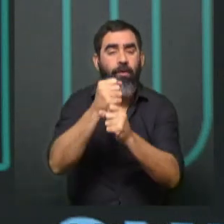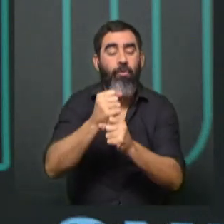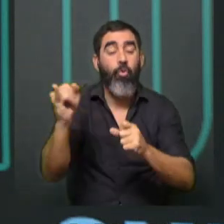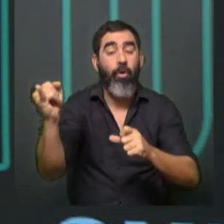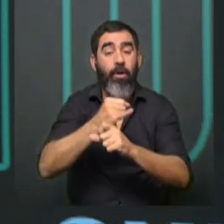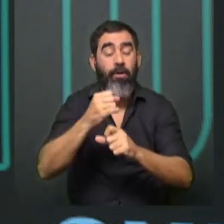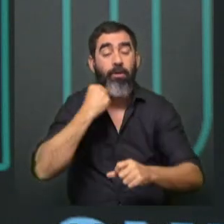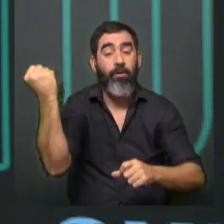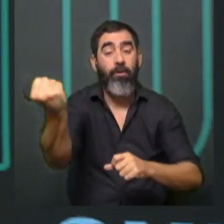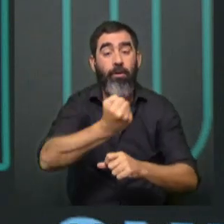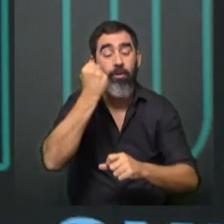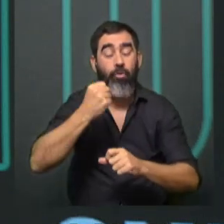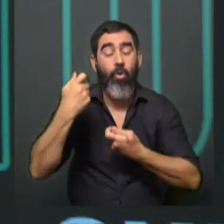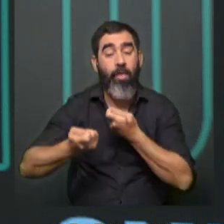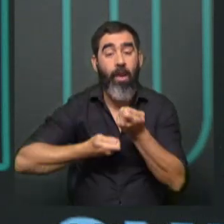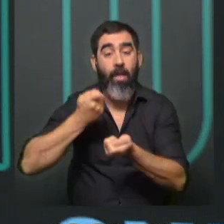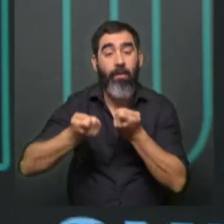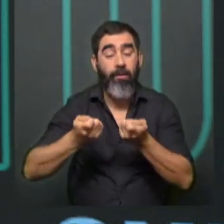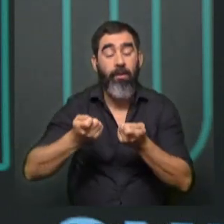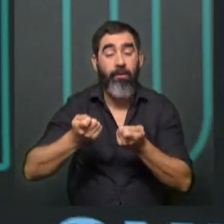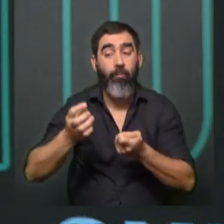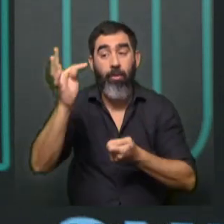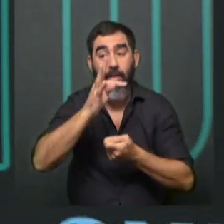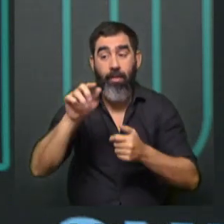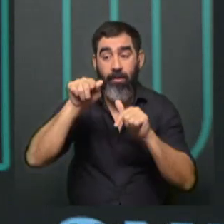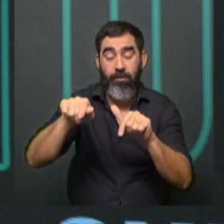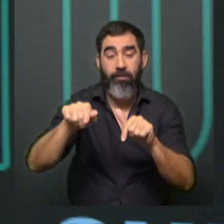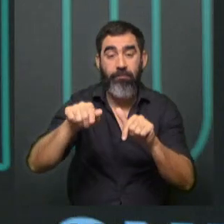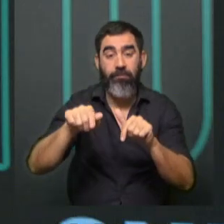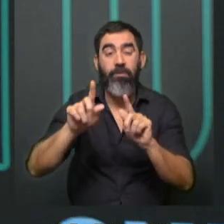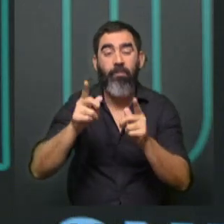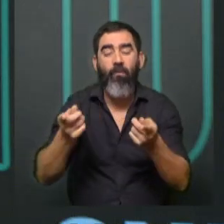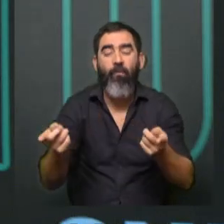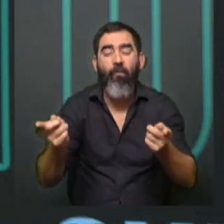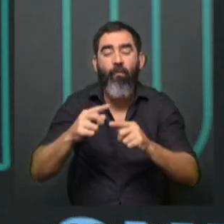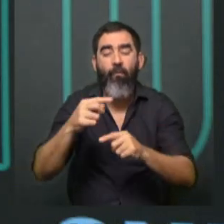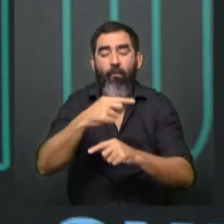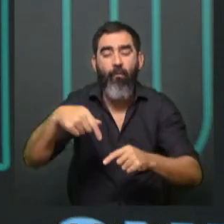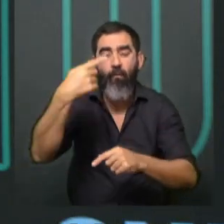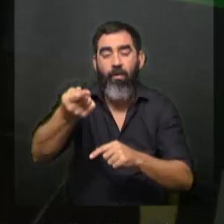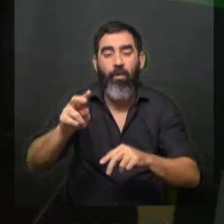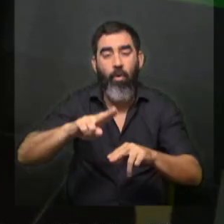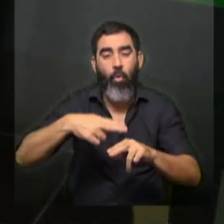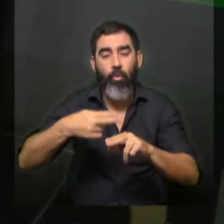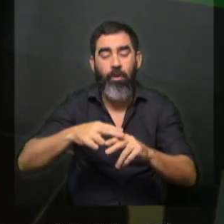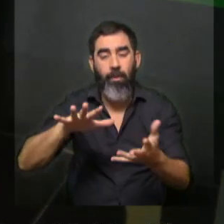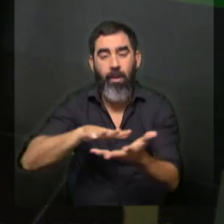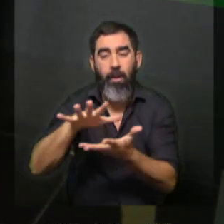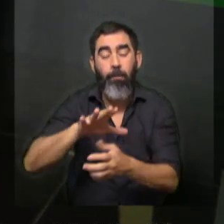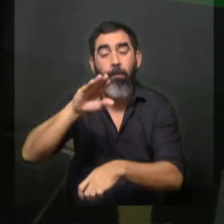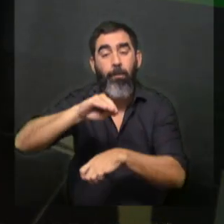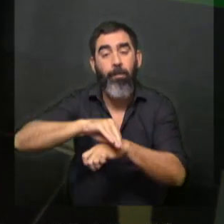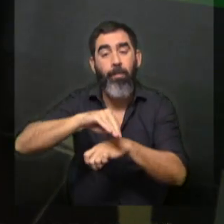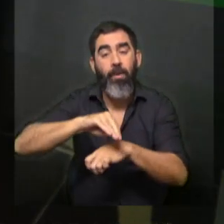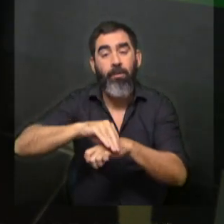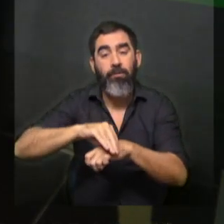una institución tan importante a nivel de la danza contemporánea como Taller Casa Rodante y vamos a volver dentro de algunas semanas con otro de estos espacios culturales que son